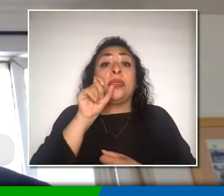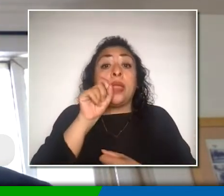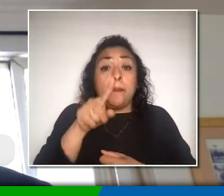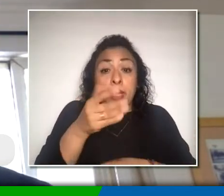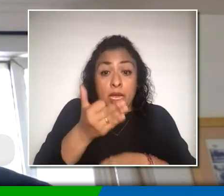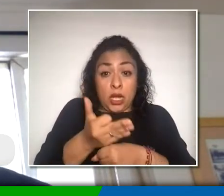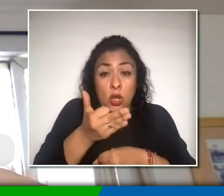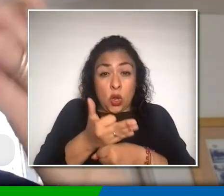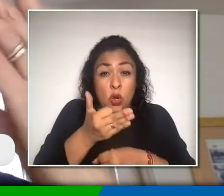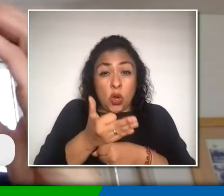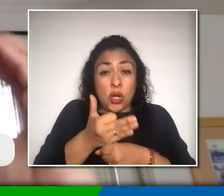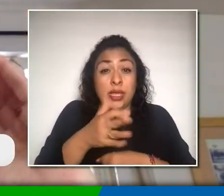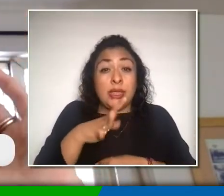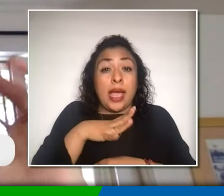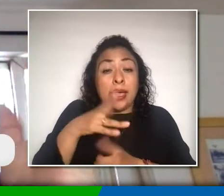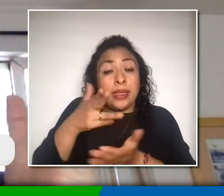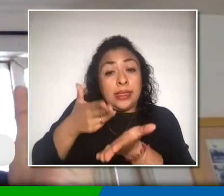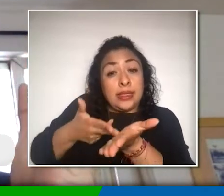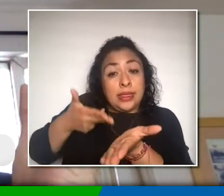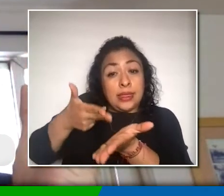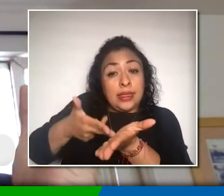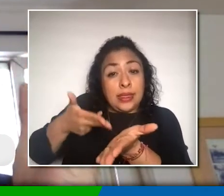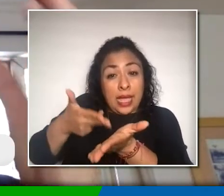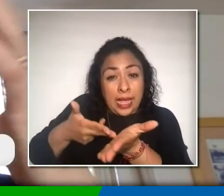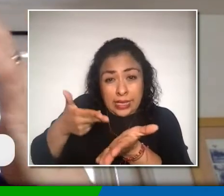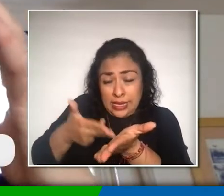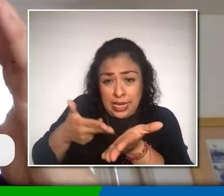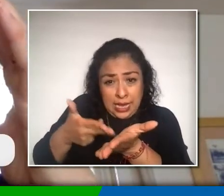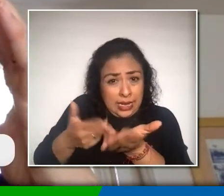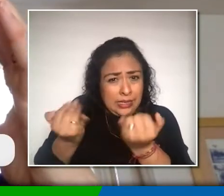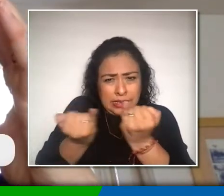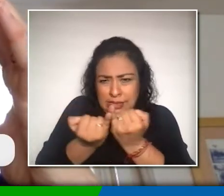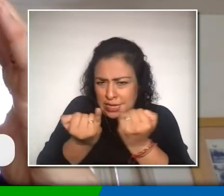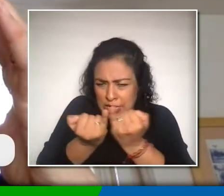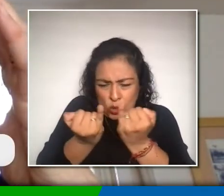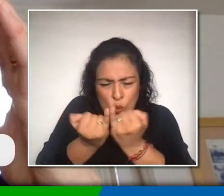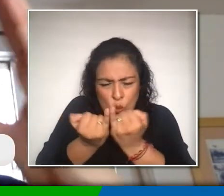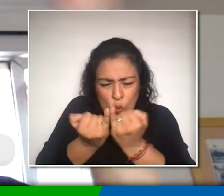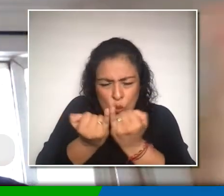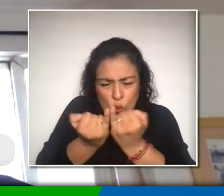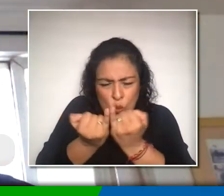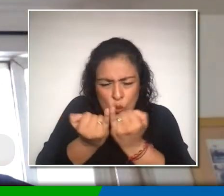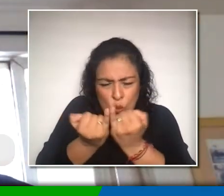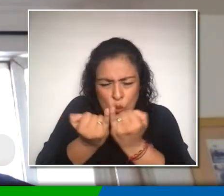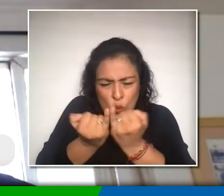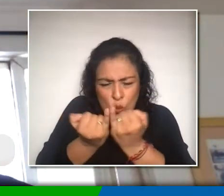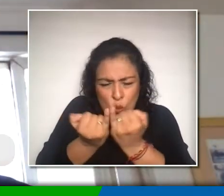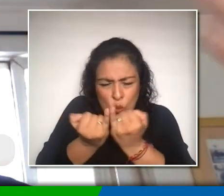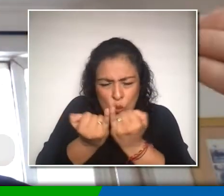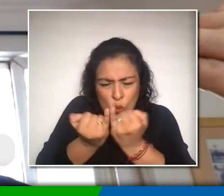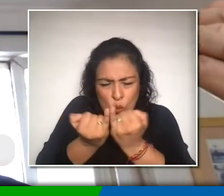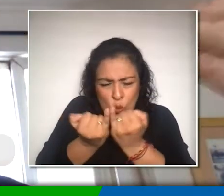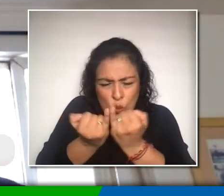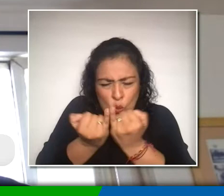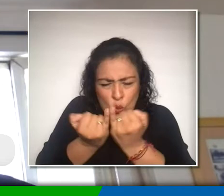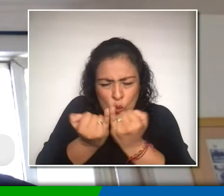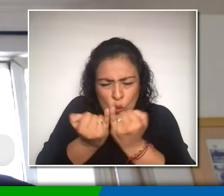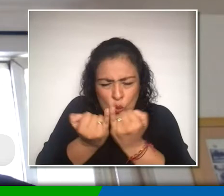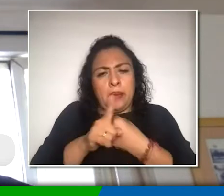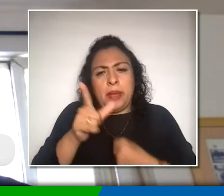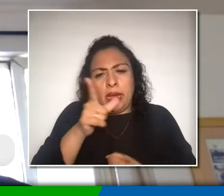talleres, igual que los que ofrecemos para los niños con problemas de lenguaje y aprendizaje,